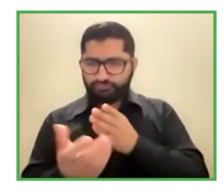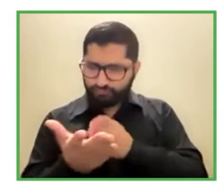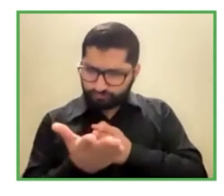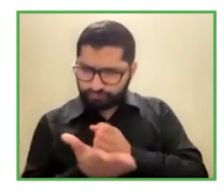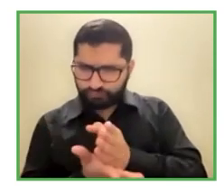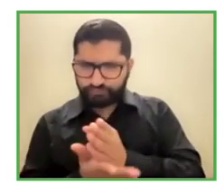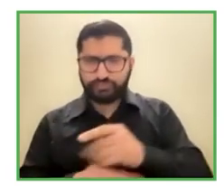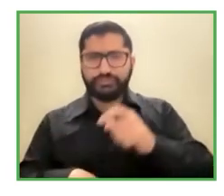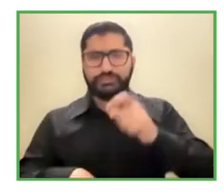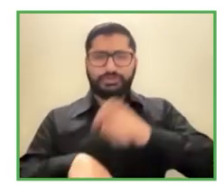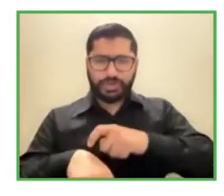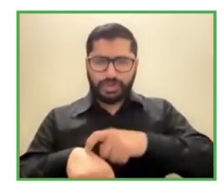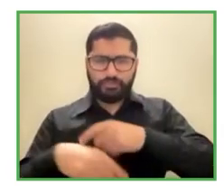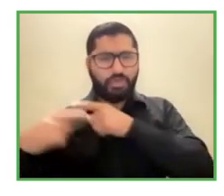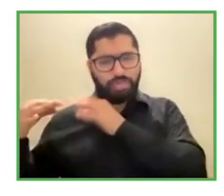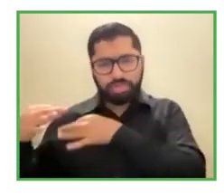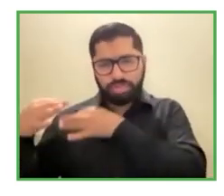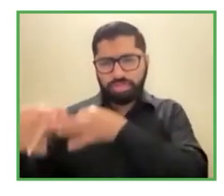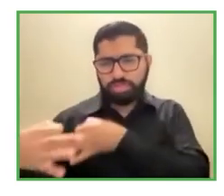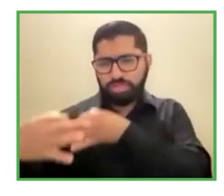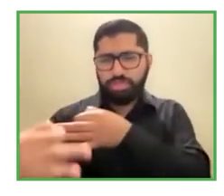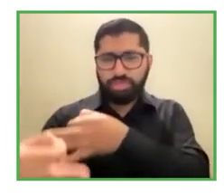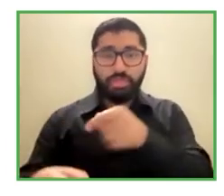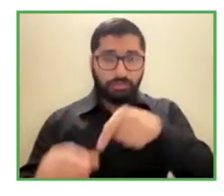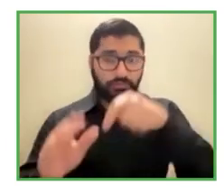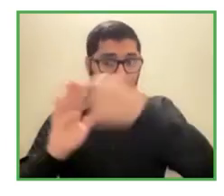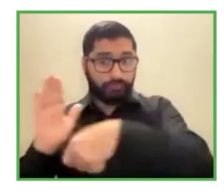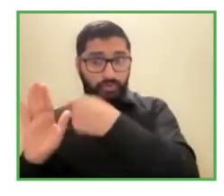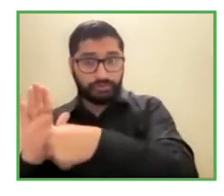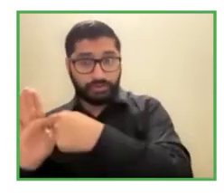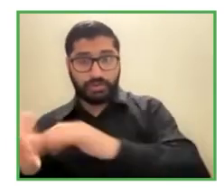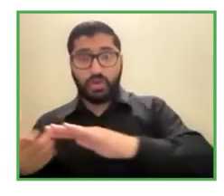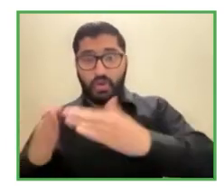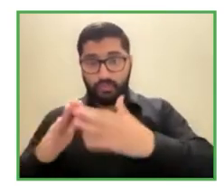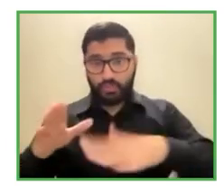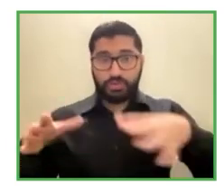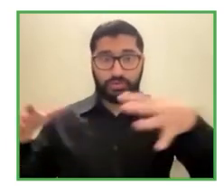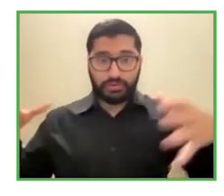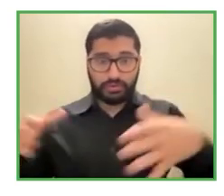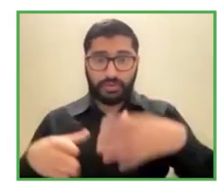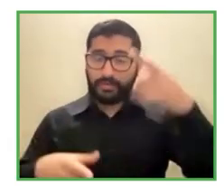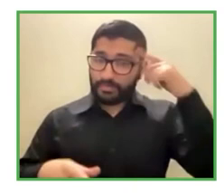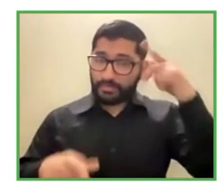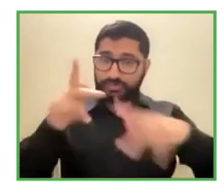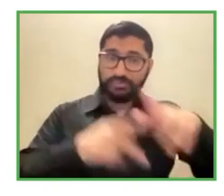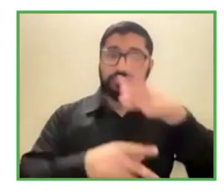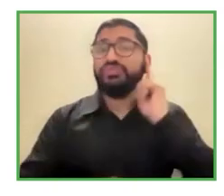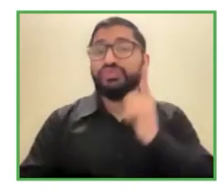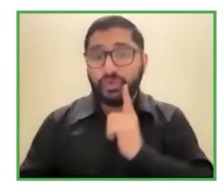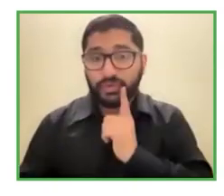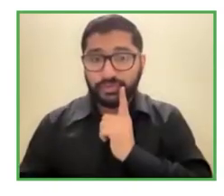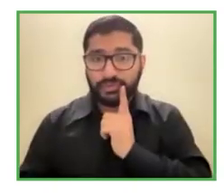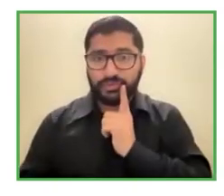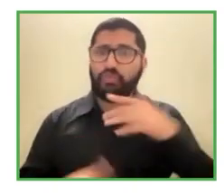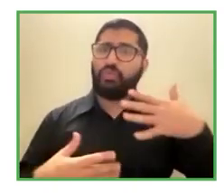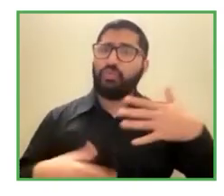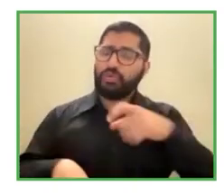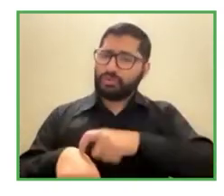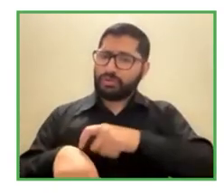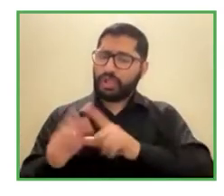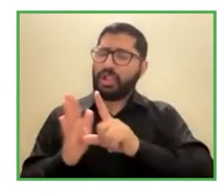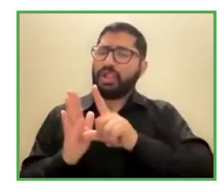con el proyecto la comunidad de personas sordas lentamente comenzó a visitar nuestra farmacia porque la